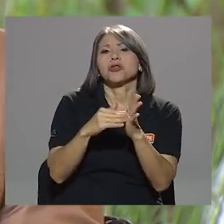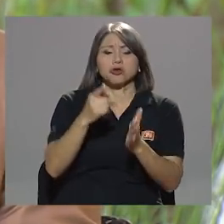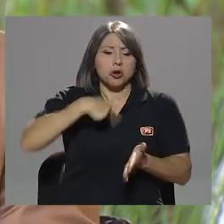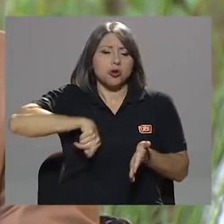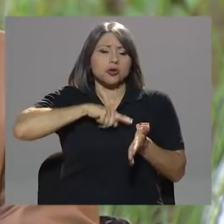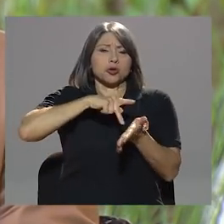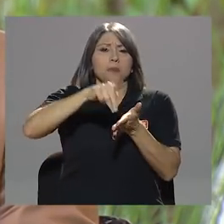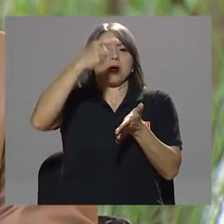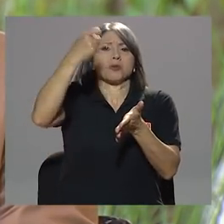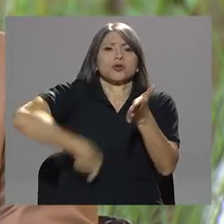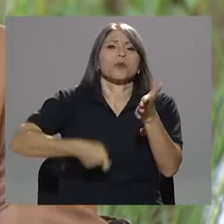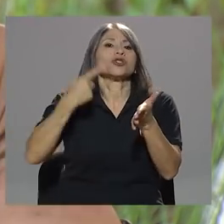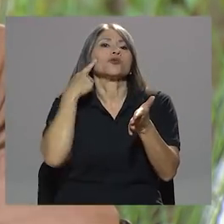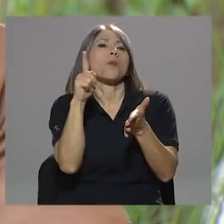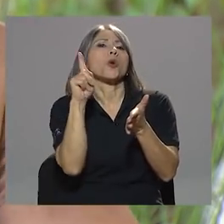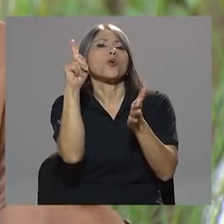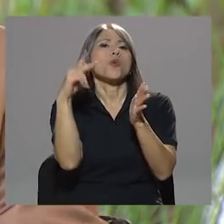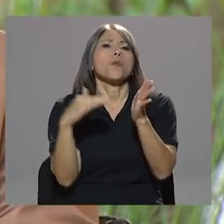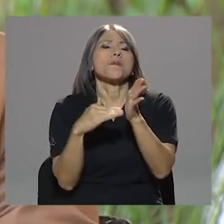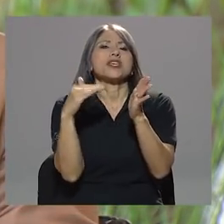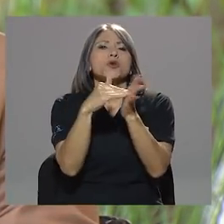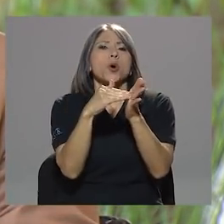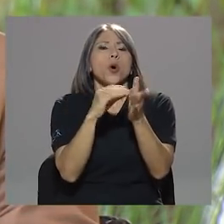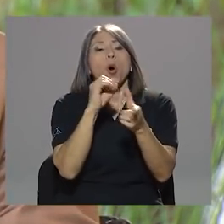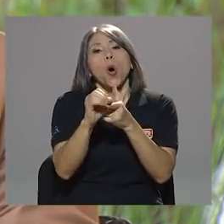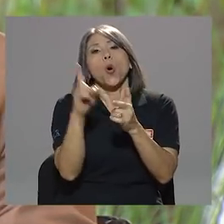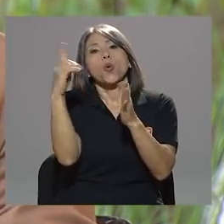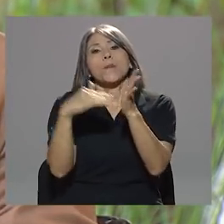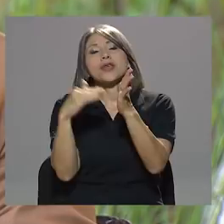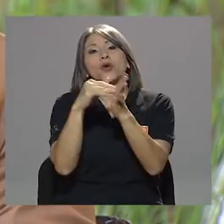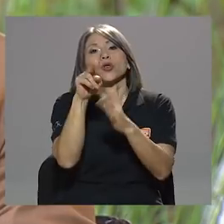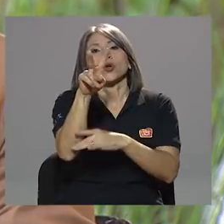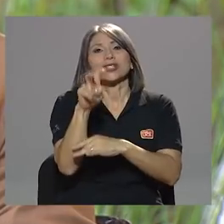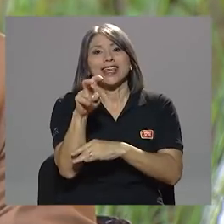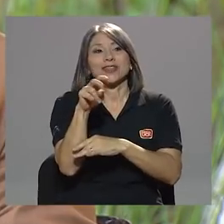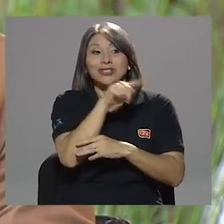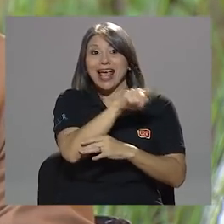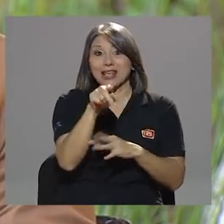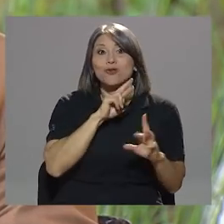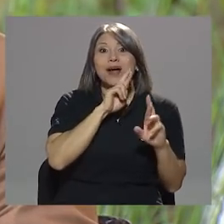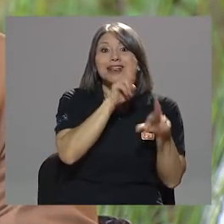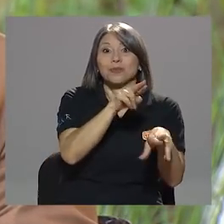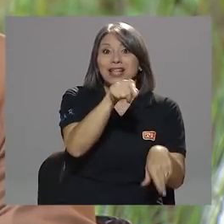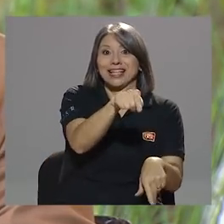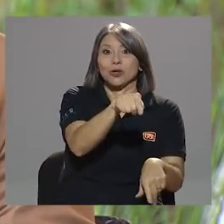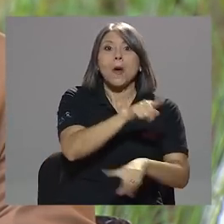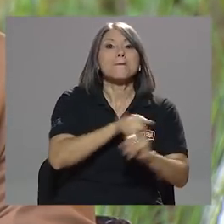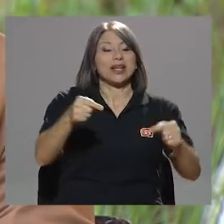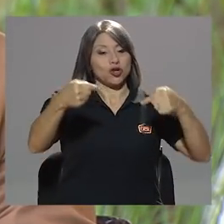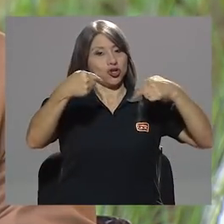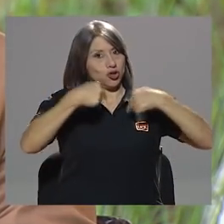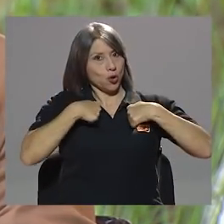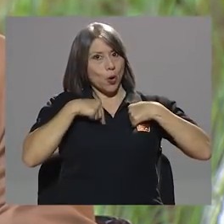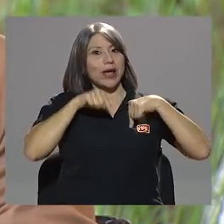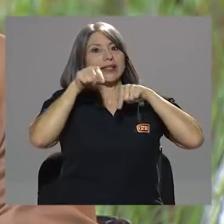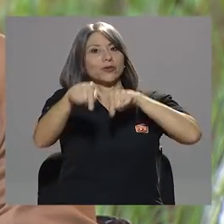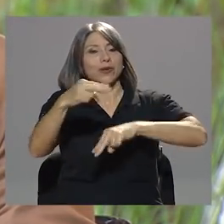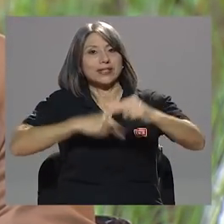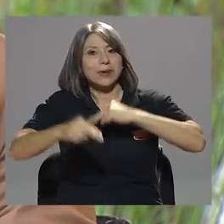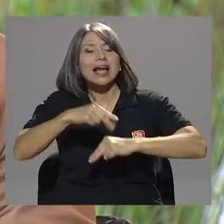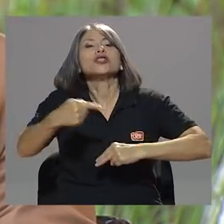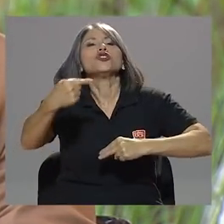pagamos impuestos por un millón o millón doscientos. Eso es lo que le van a decir. Yo estuve en ese mercado. Yo fui cementero.